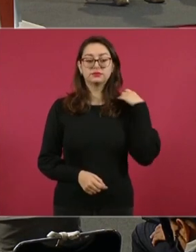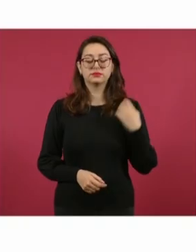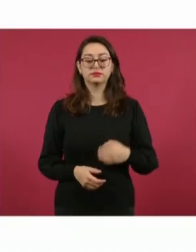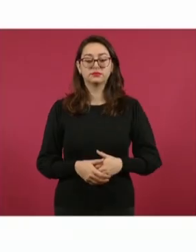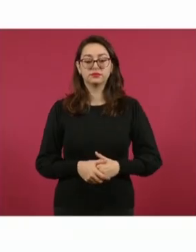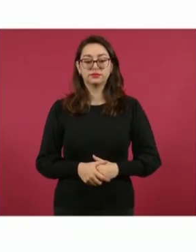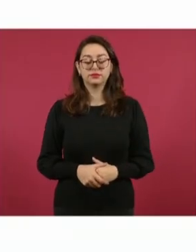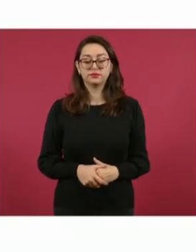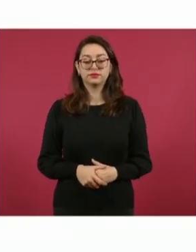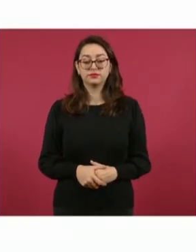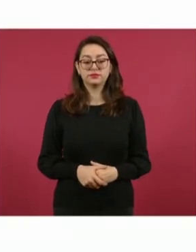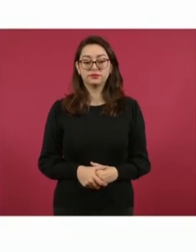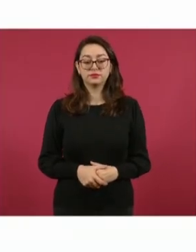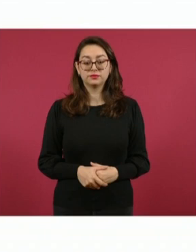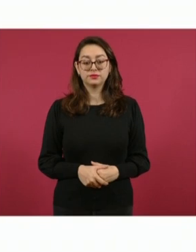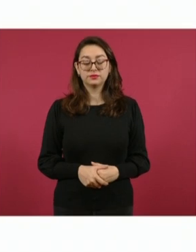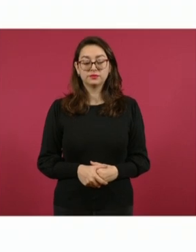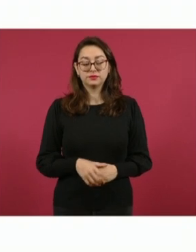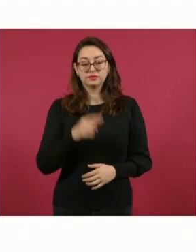A ver si la pones más grande.